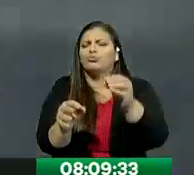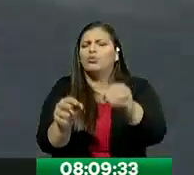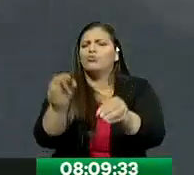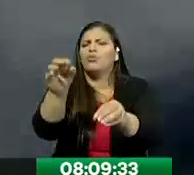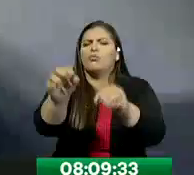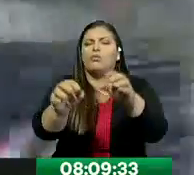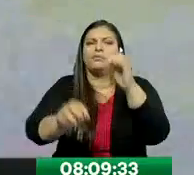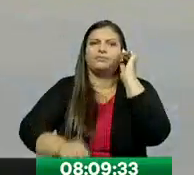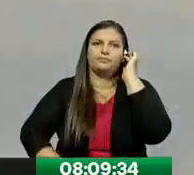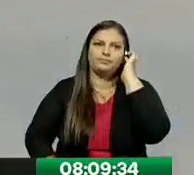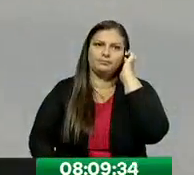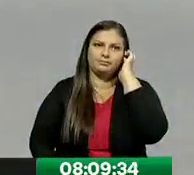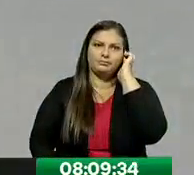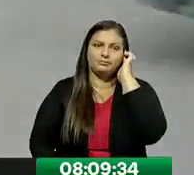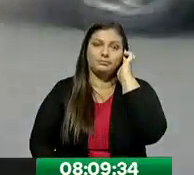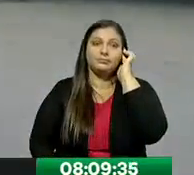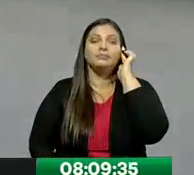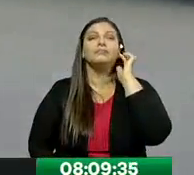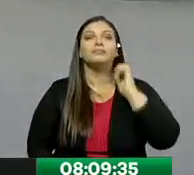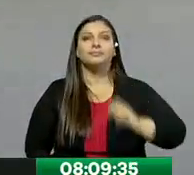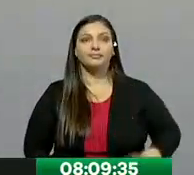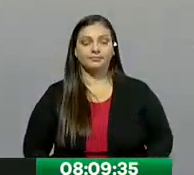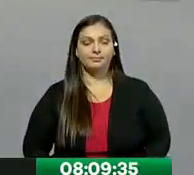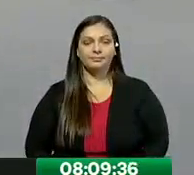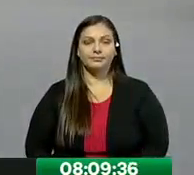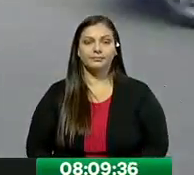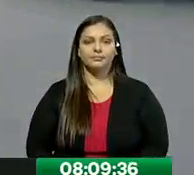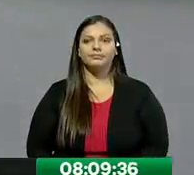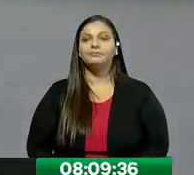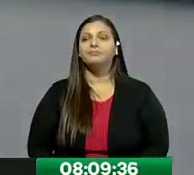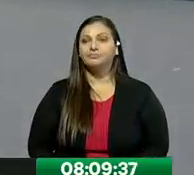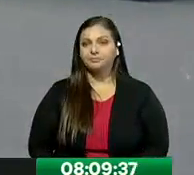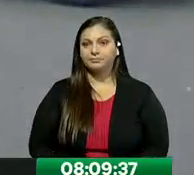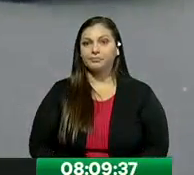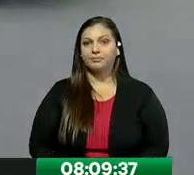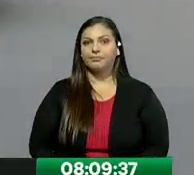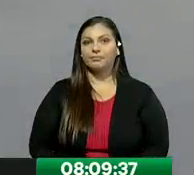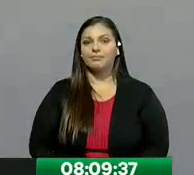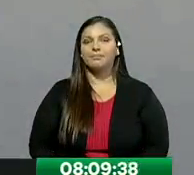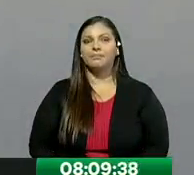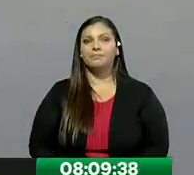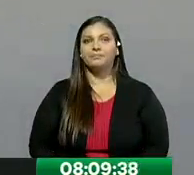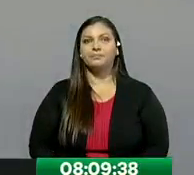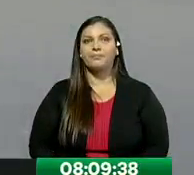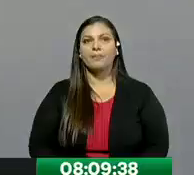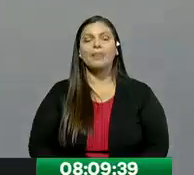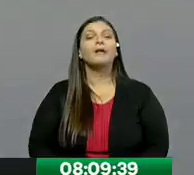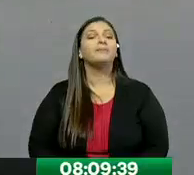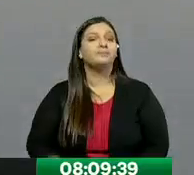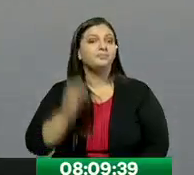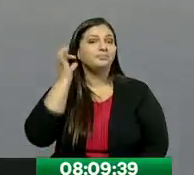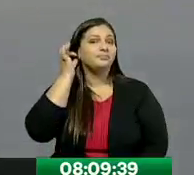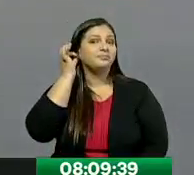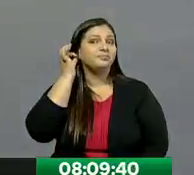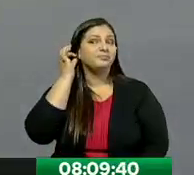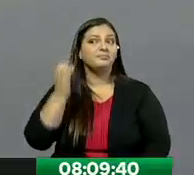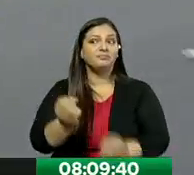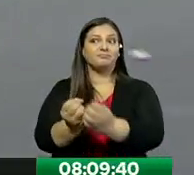estamos aquí nosotros, también Puerto Limpio y los habitantes. Bueno, son puras mujeres, las moradoras de este sector.